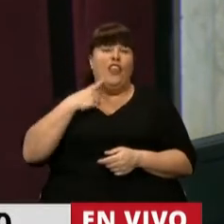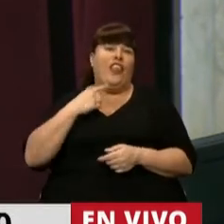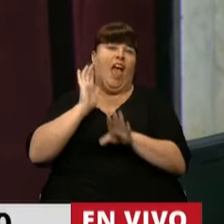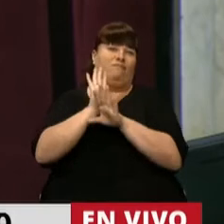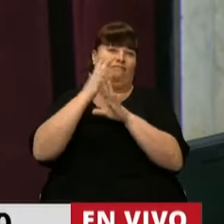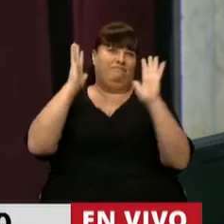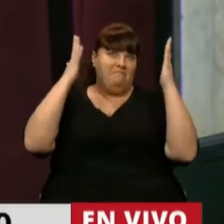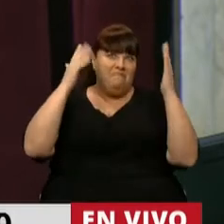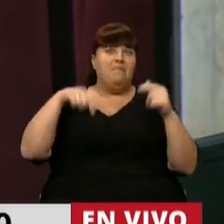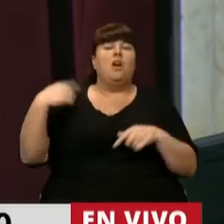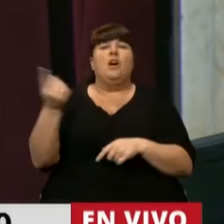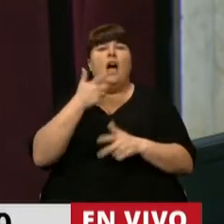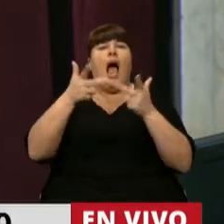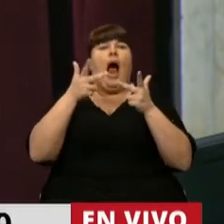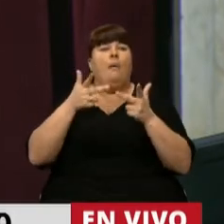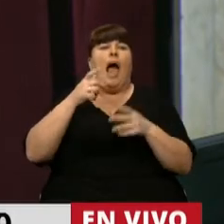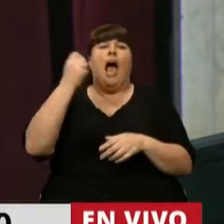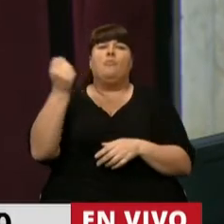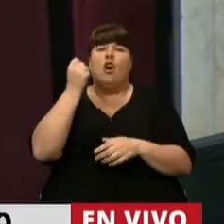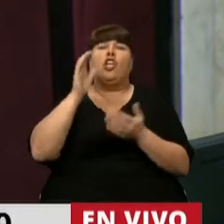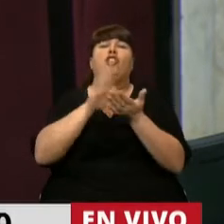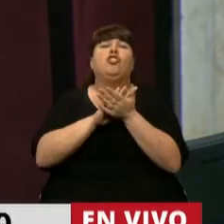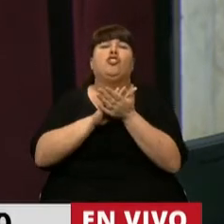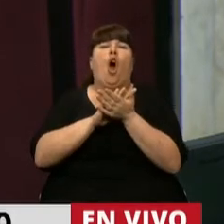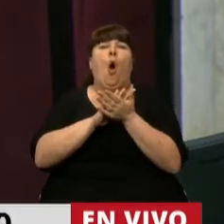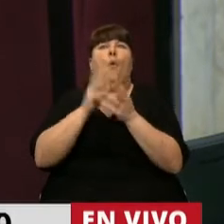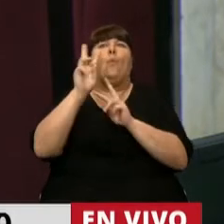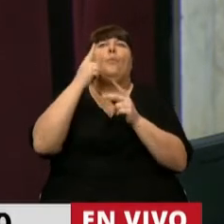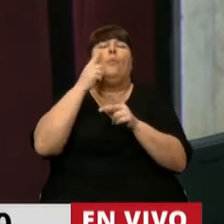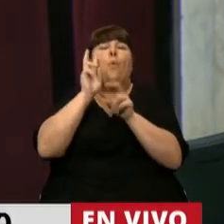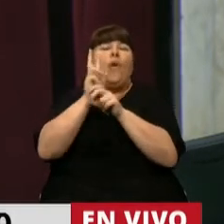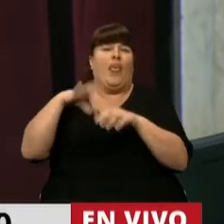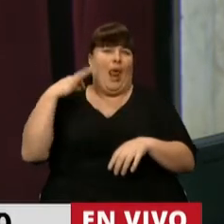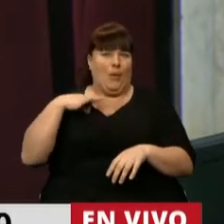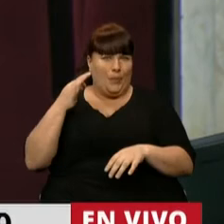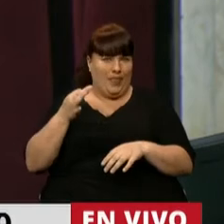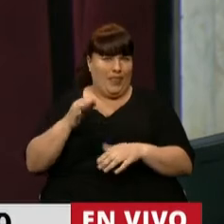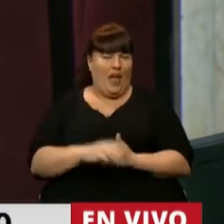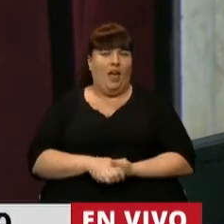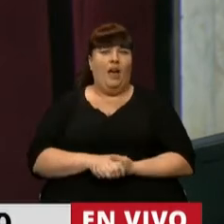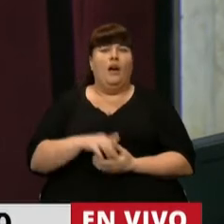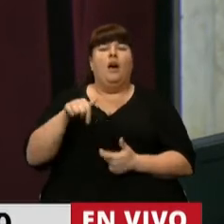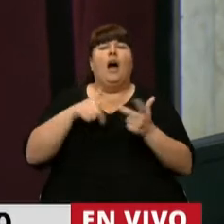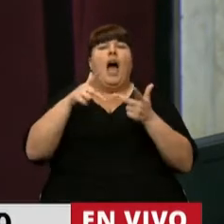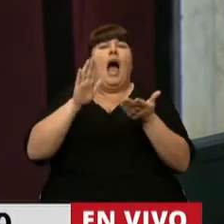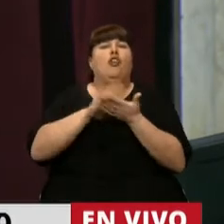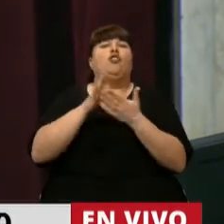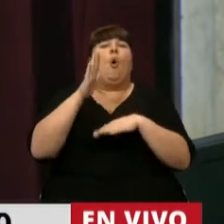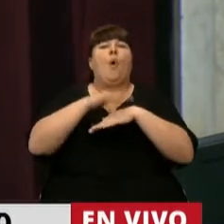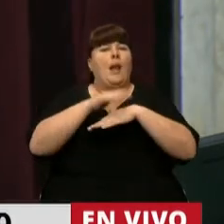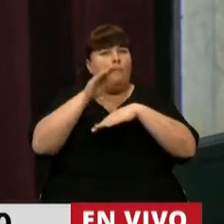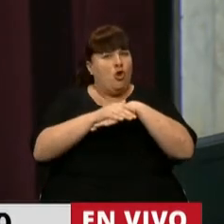de celebración porque estamos hablando nada más y nada menos que de la opción por la vida. Estamos hablando de la